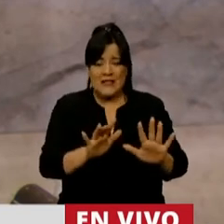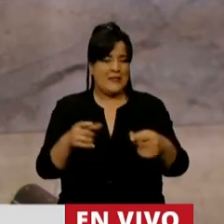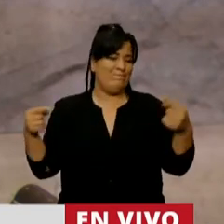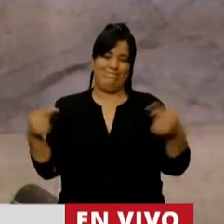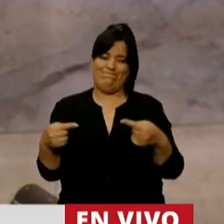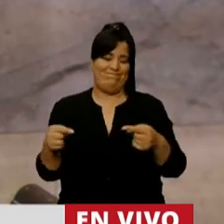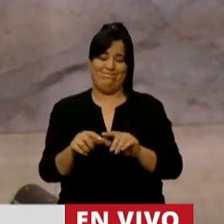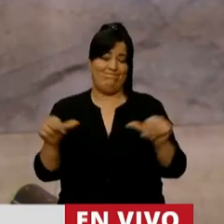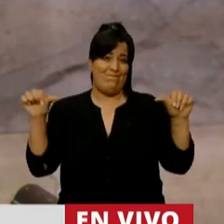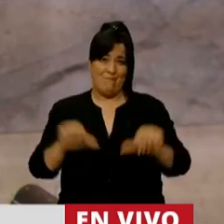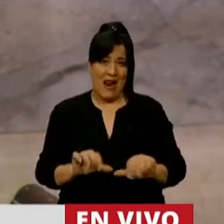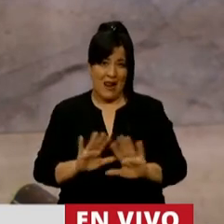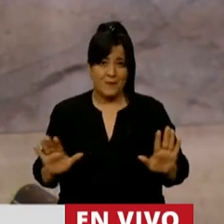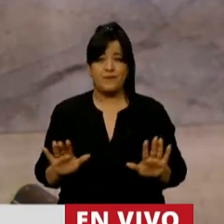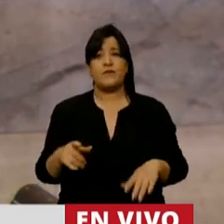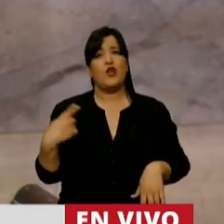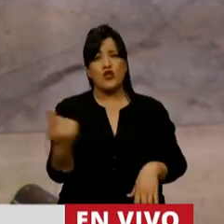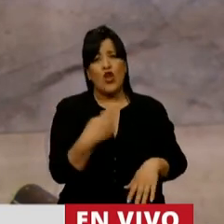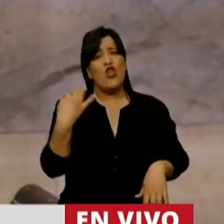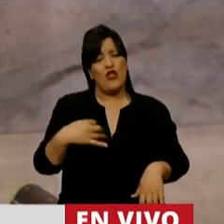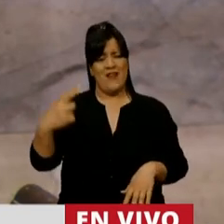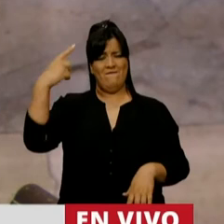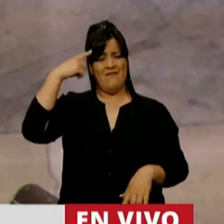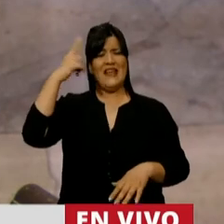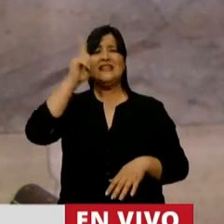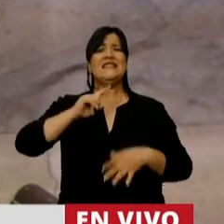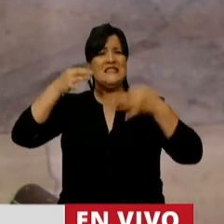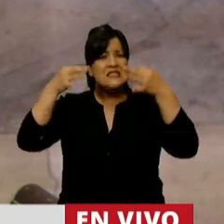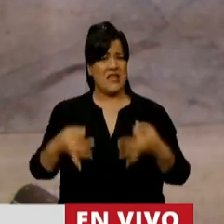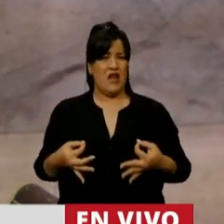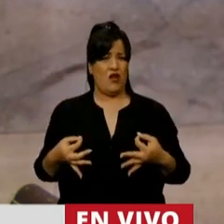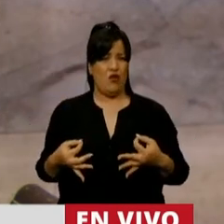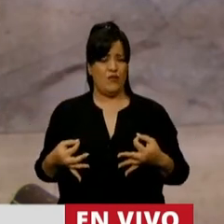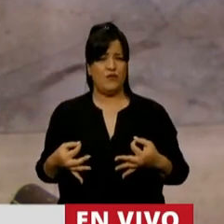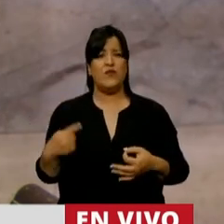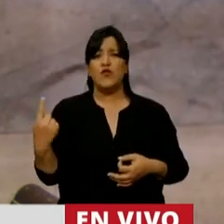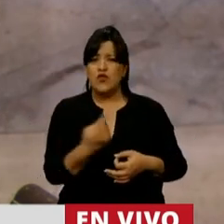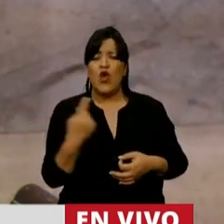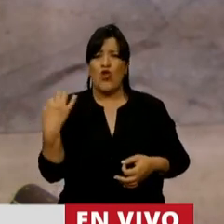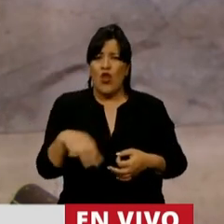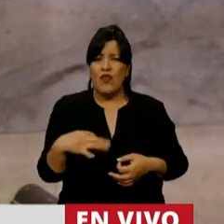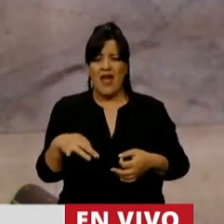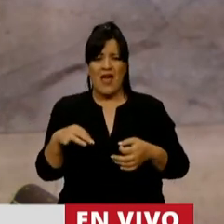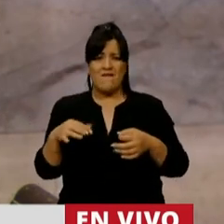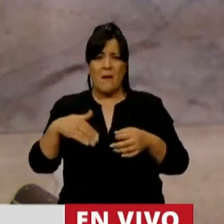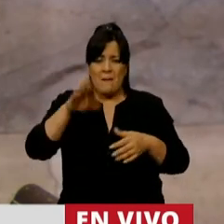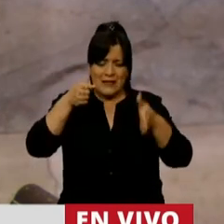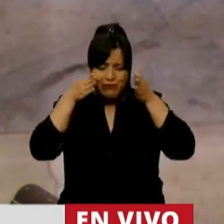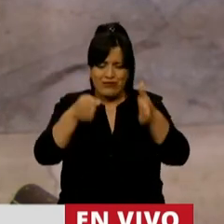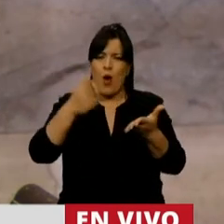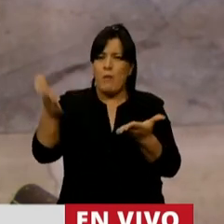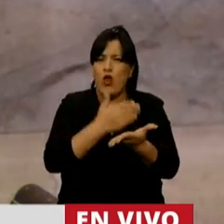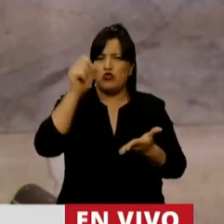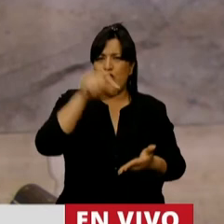terminar diciendo, tomemos en serio la posibilidad de dinamizar los sectores productivos de la